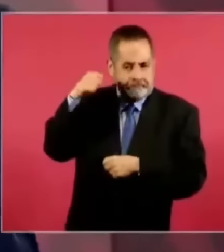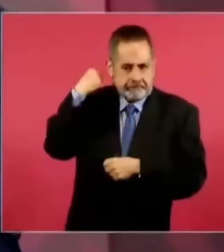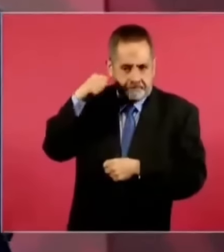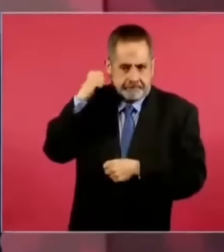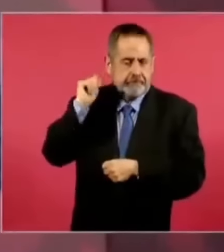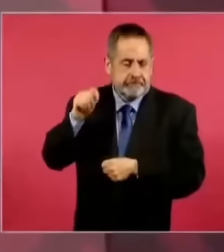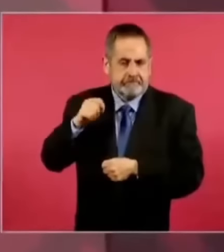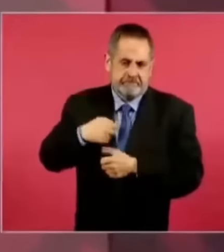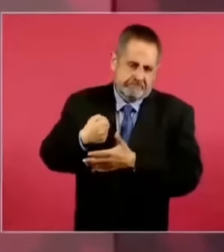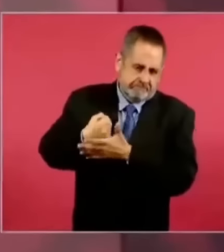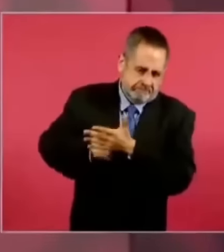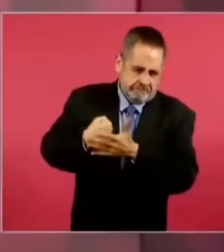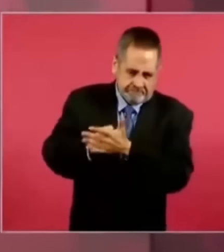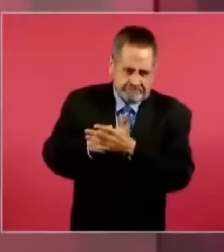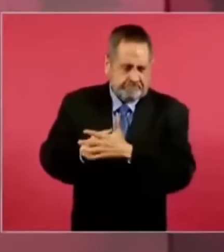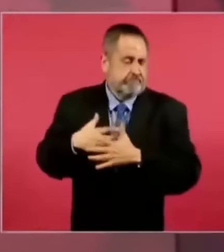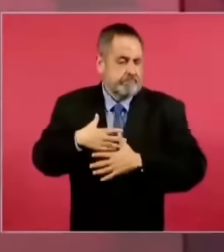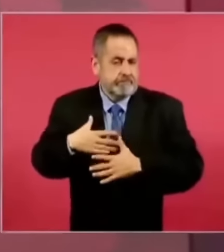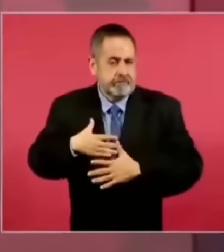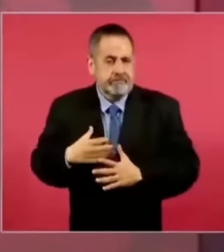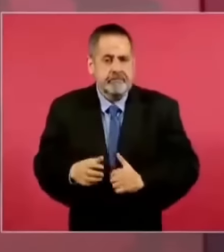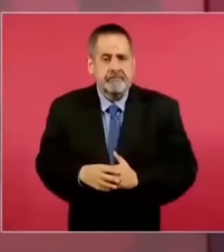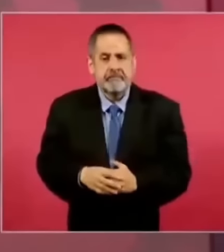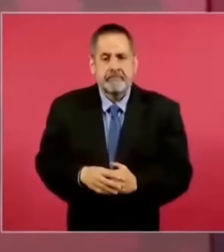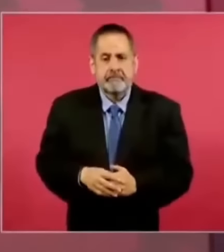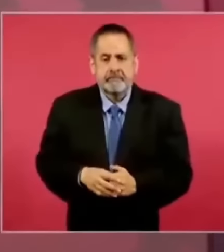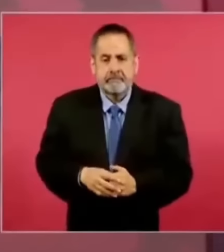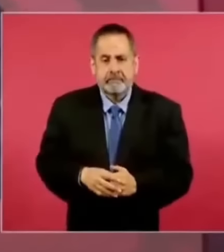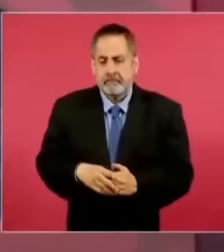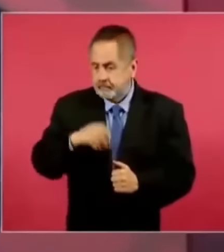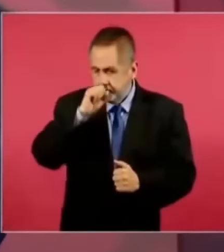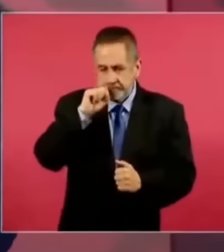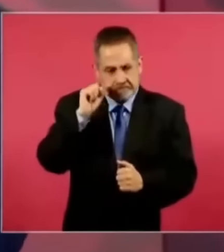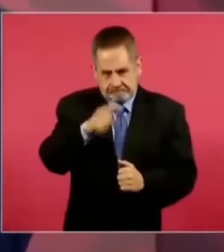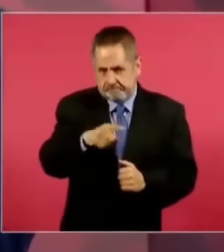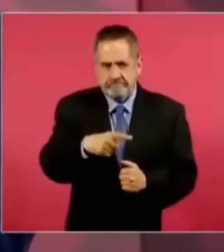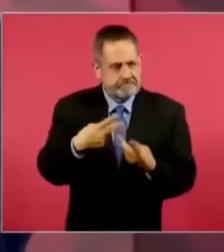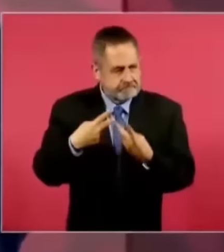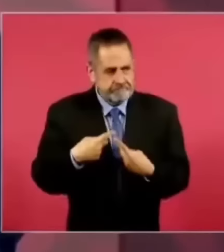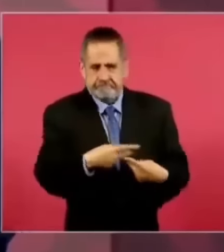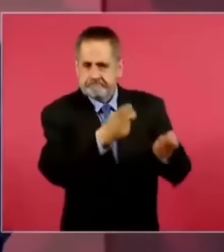nos hicieron un fraude